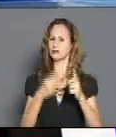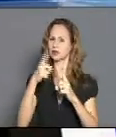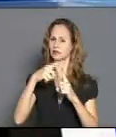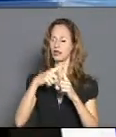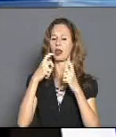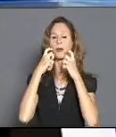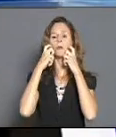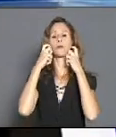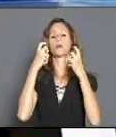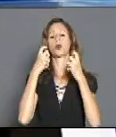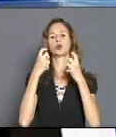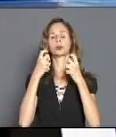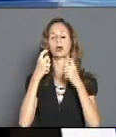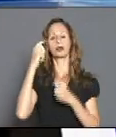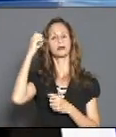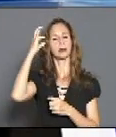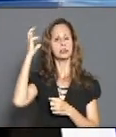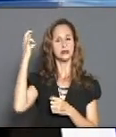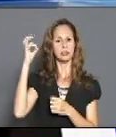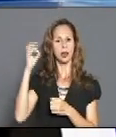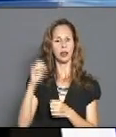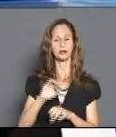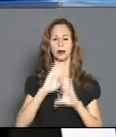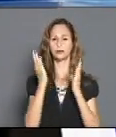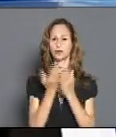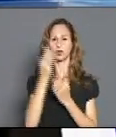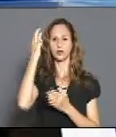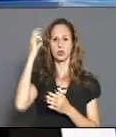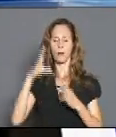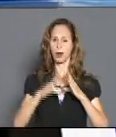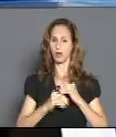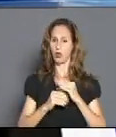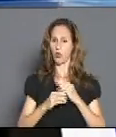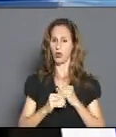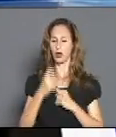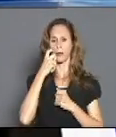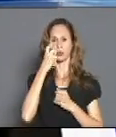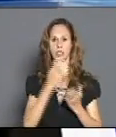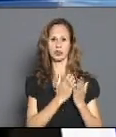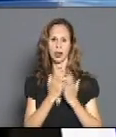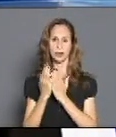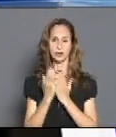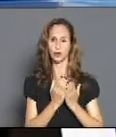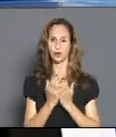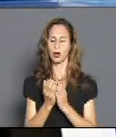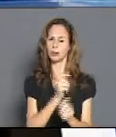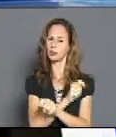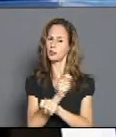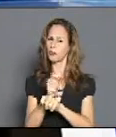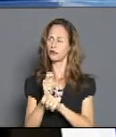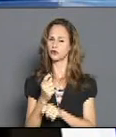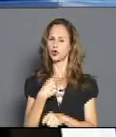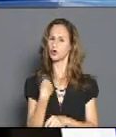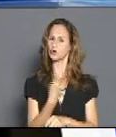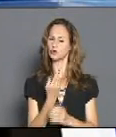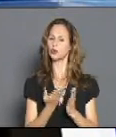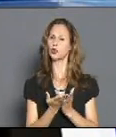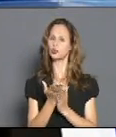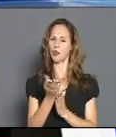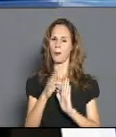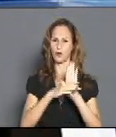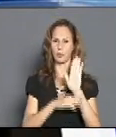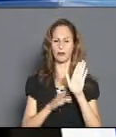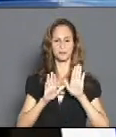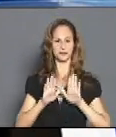tanto desde el punto de vista psiquiátrico como psicopedagógico en los estudiantes y también en los adultos. Nosotros seguimos con nuestra revista especial.